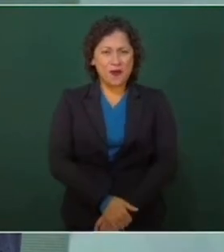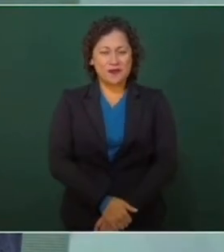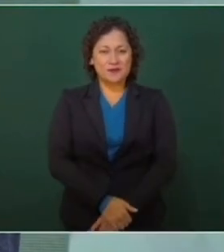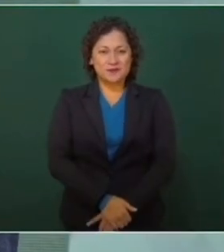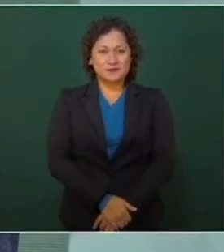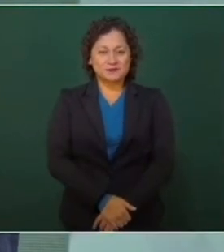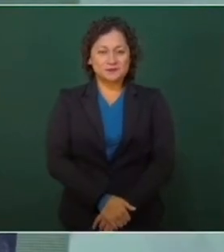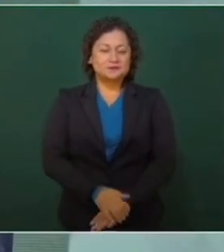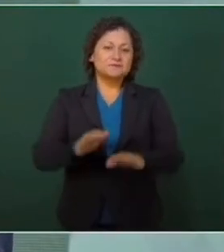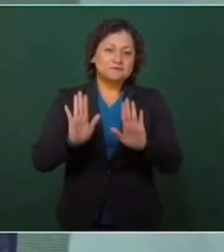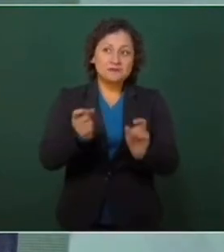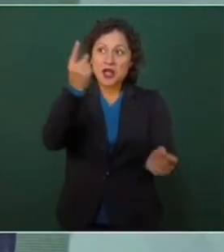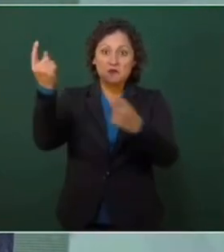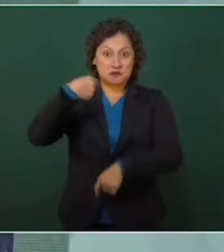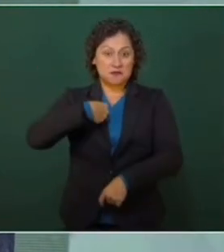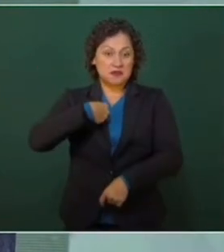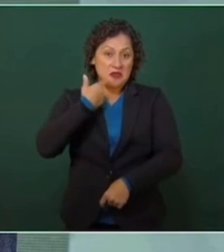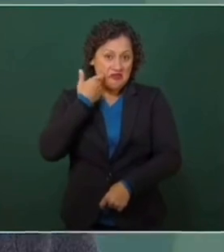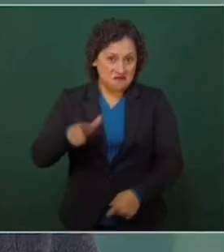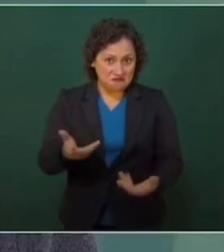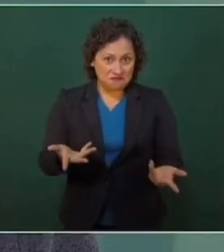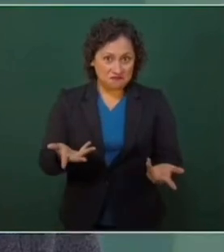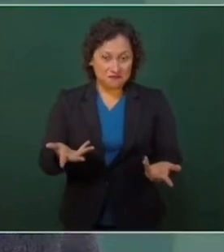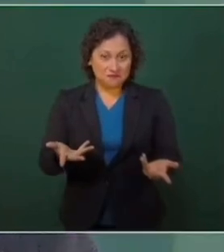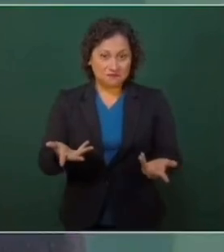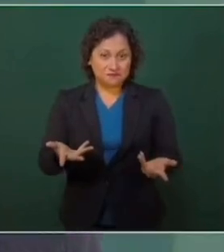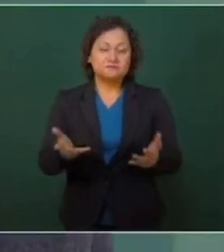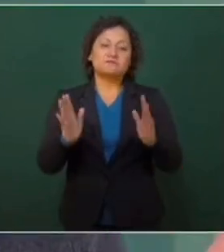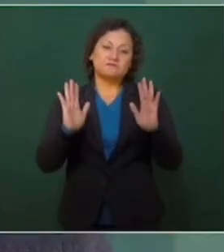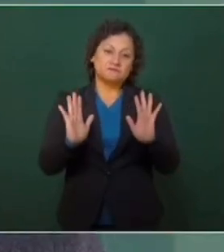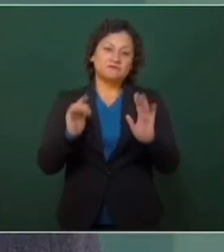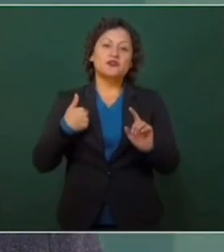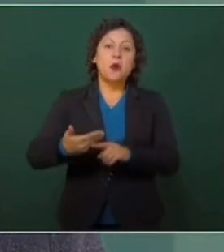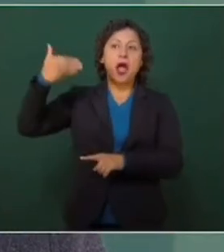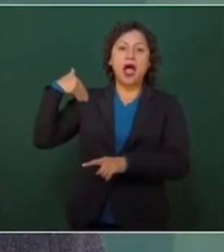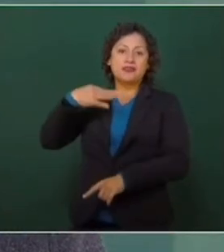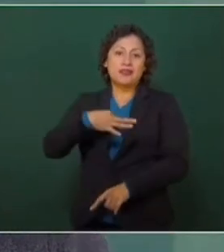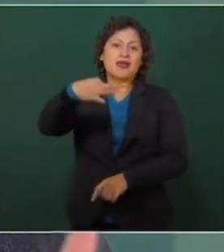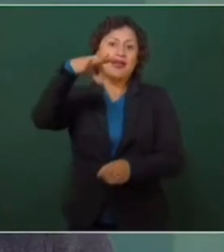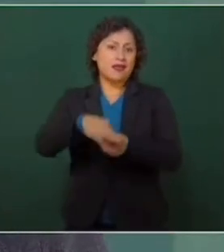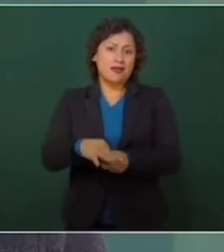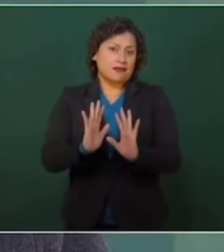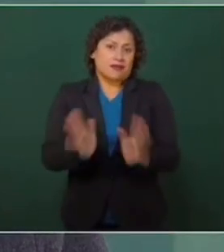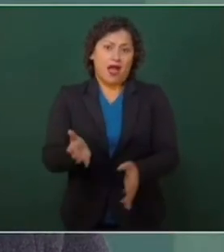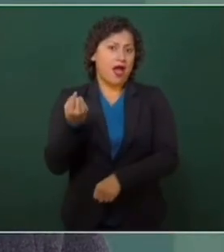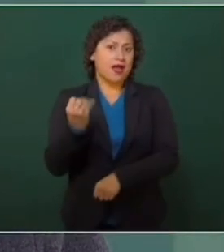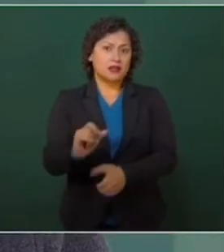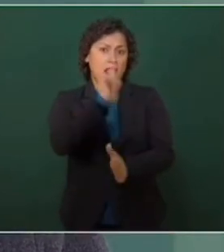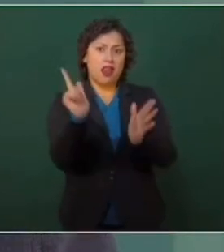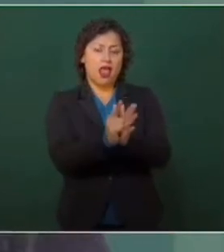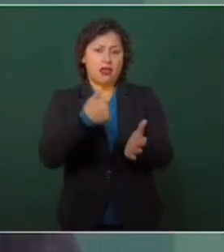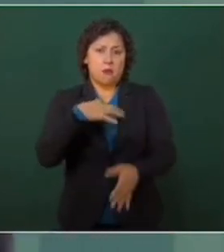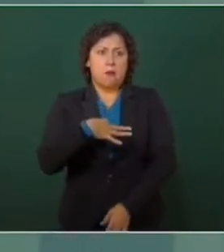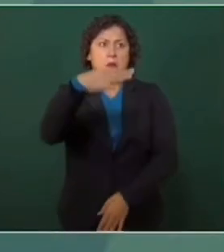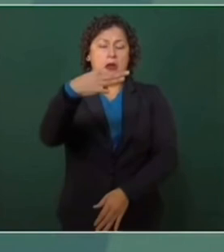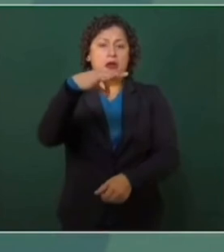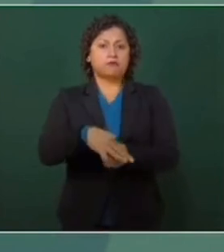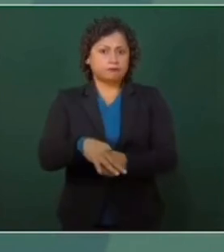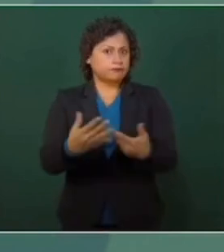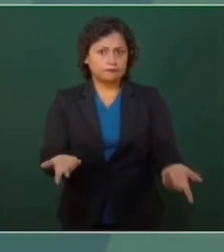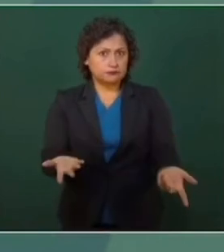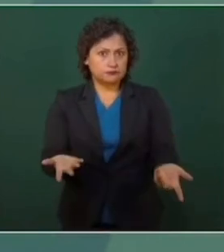aunque no me quieran, como ya fui electo democráticamente, me tengo que